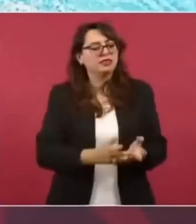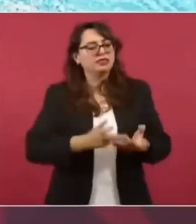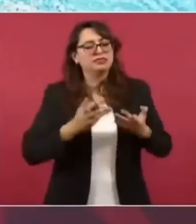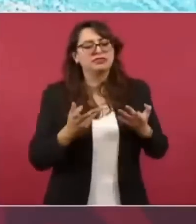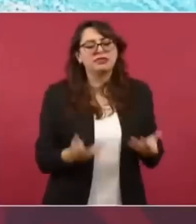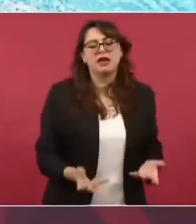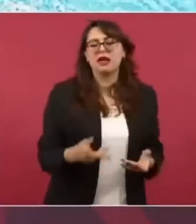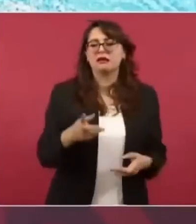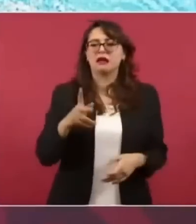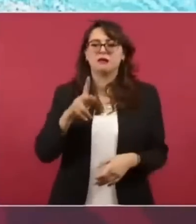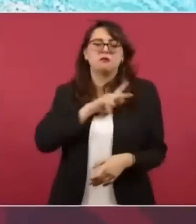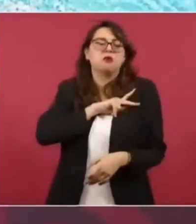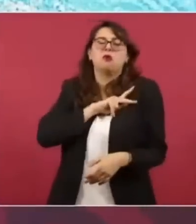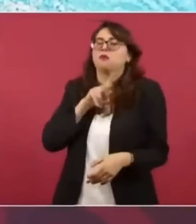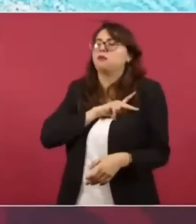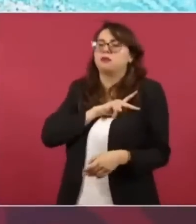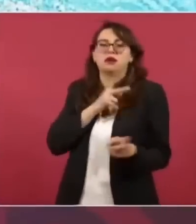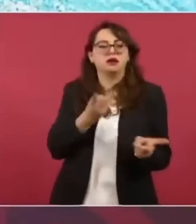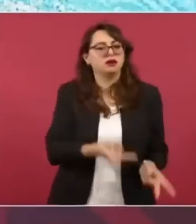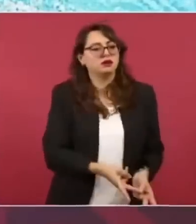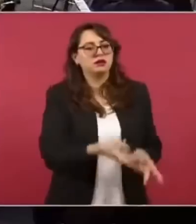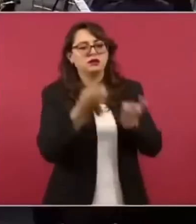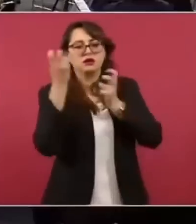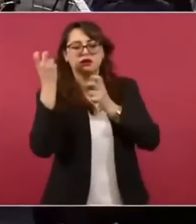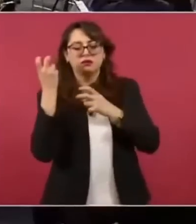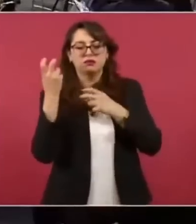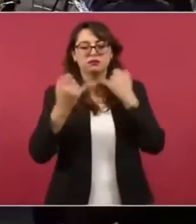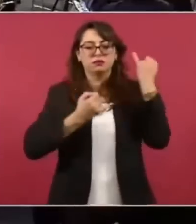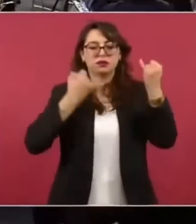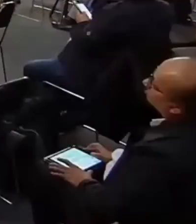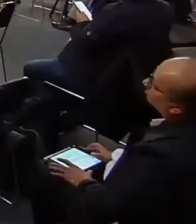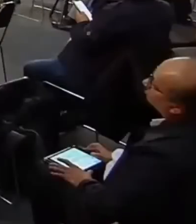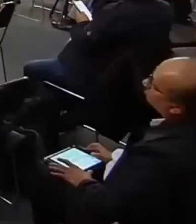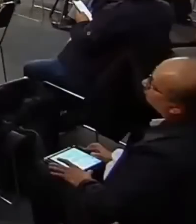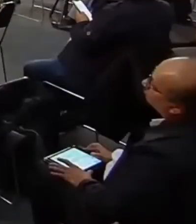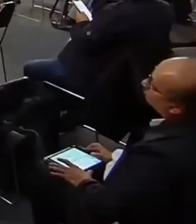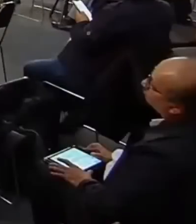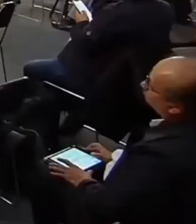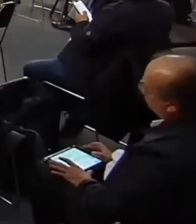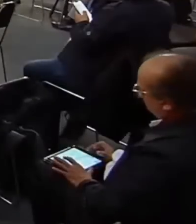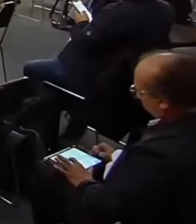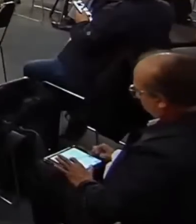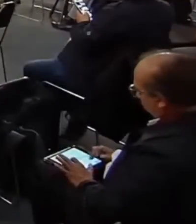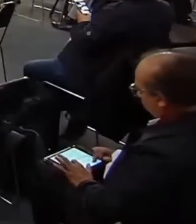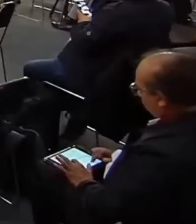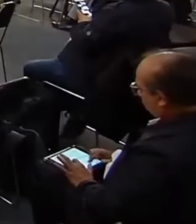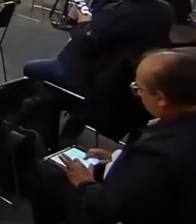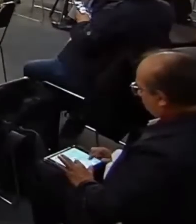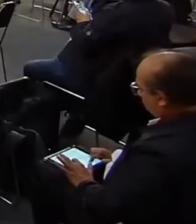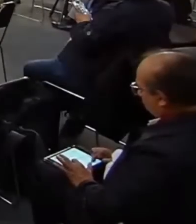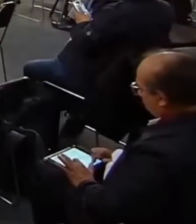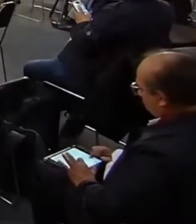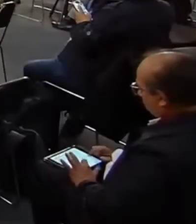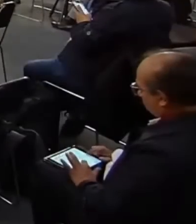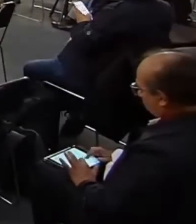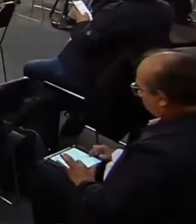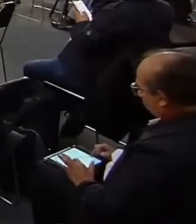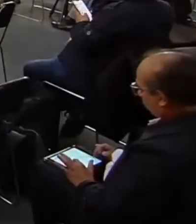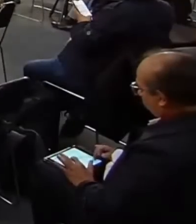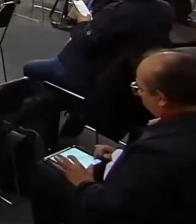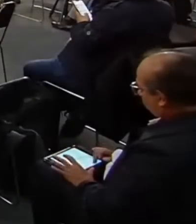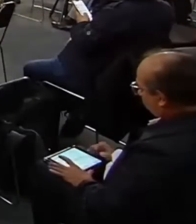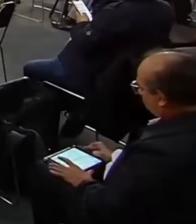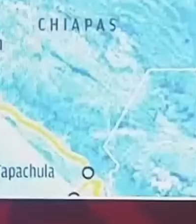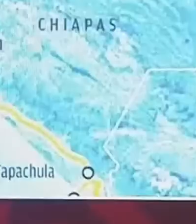ni lo menciono la misma cosa ¿saben cuántas expropiaciones